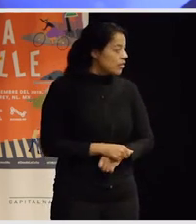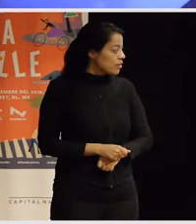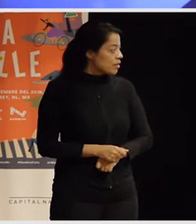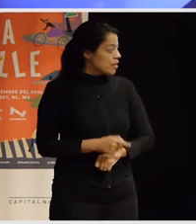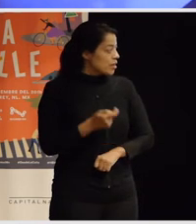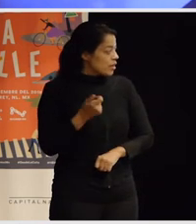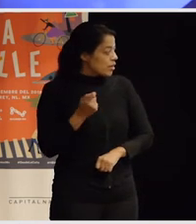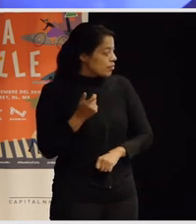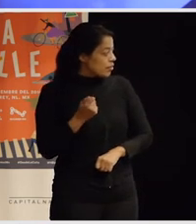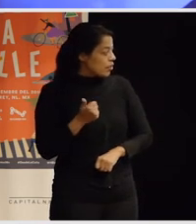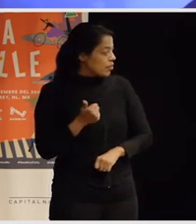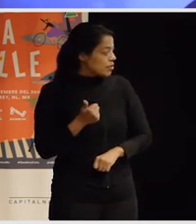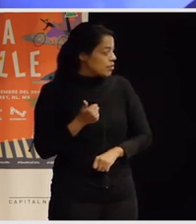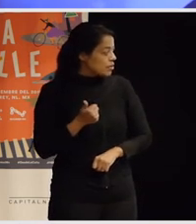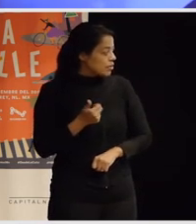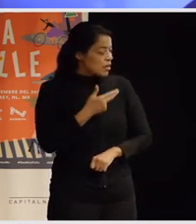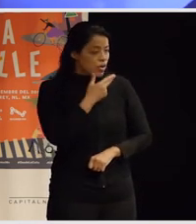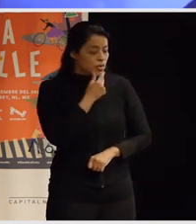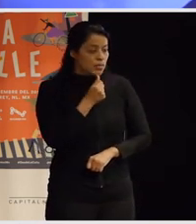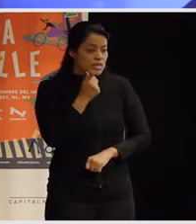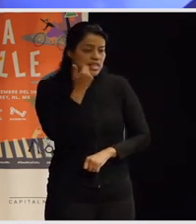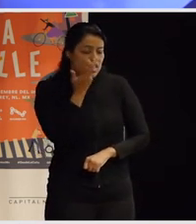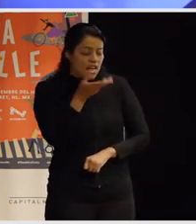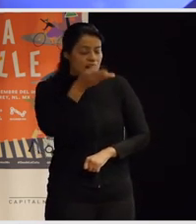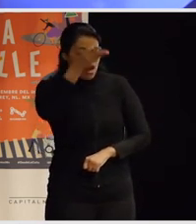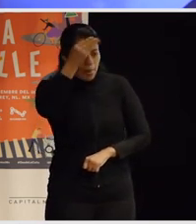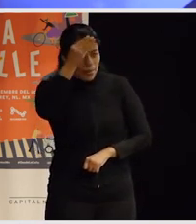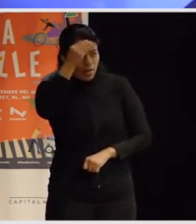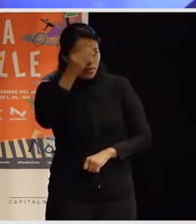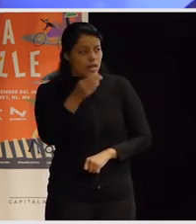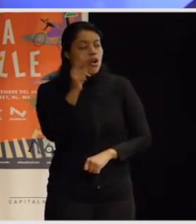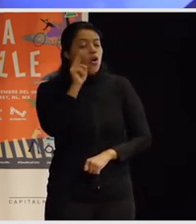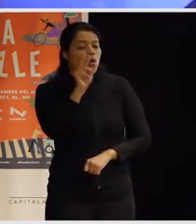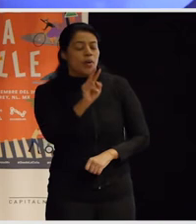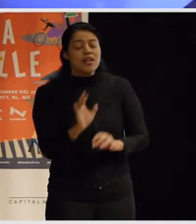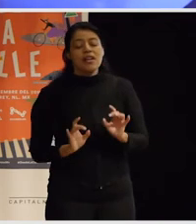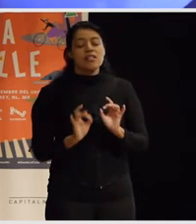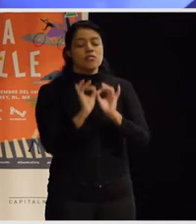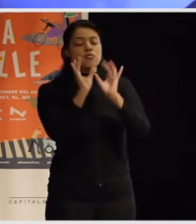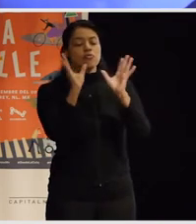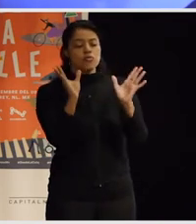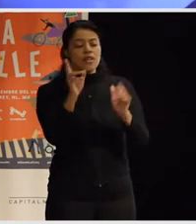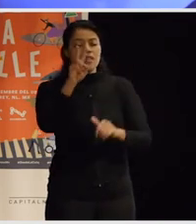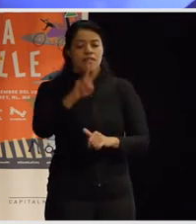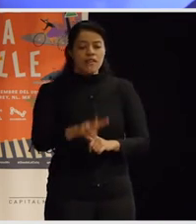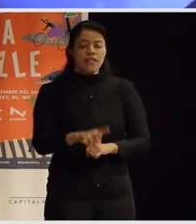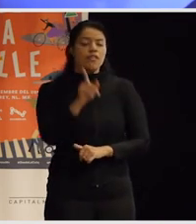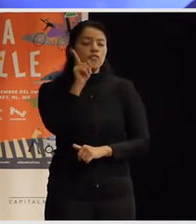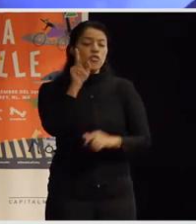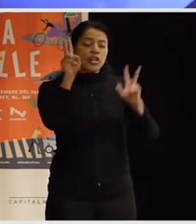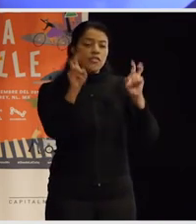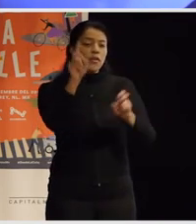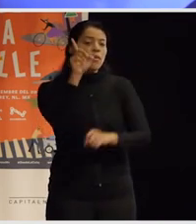pocos o como pocos quieren aprender como o ver qué está pasando realmente con el feminismo